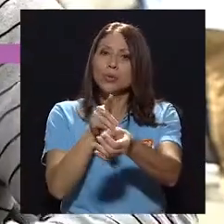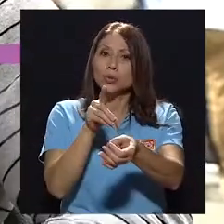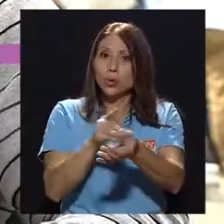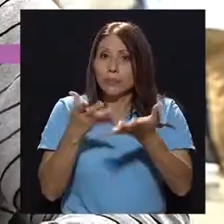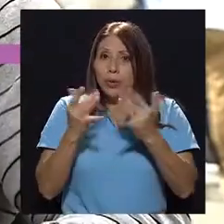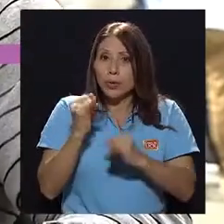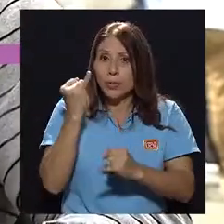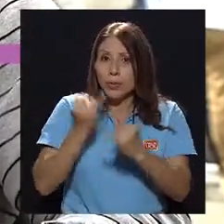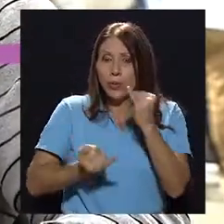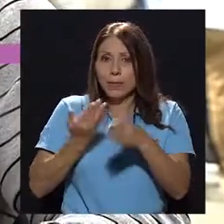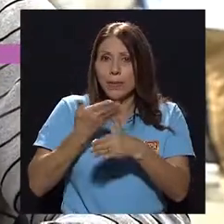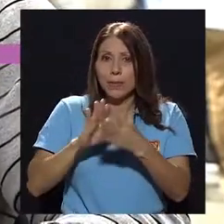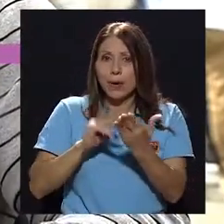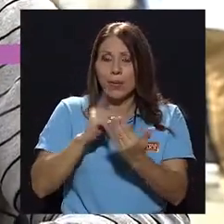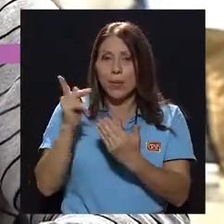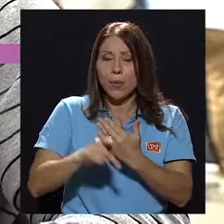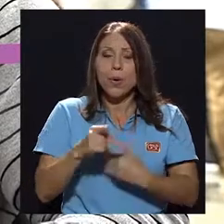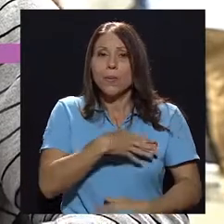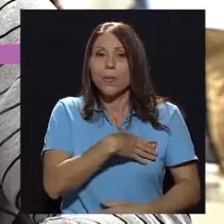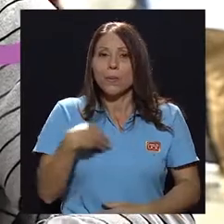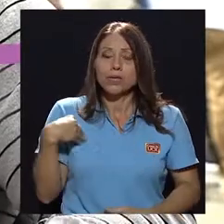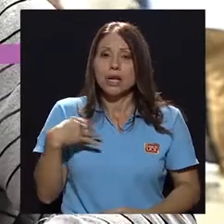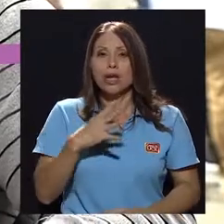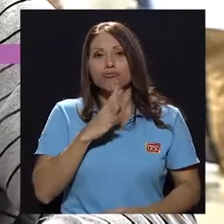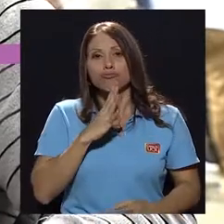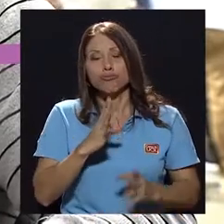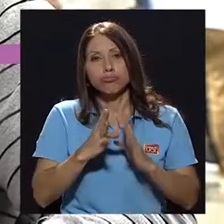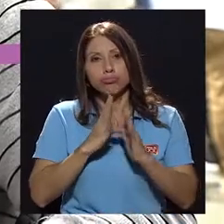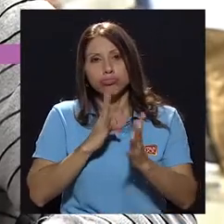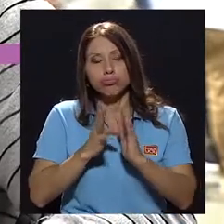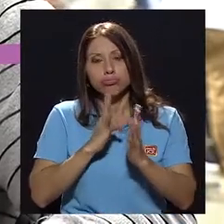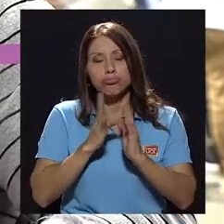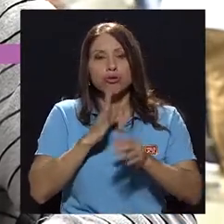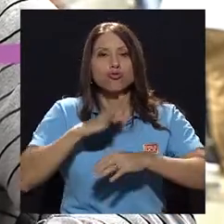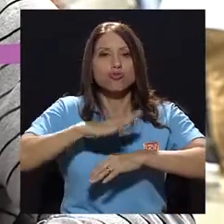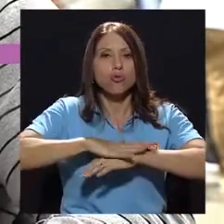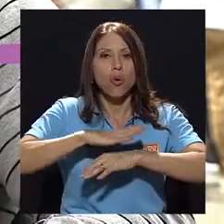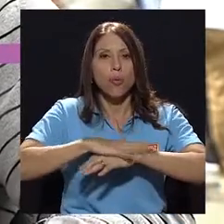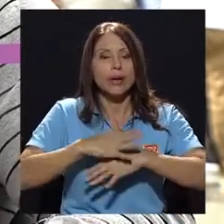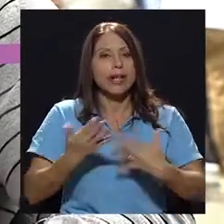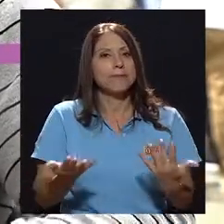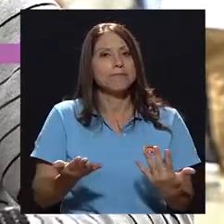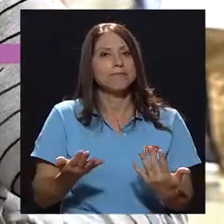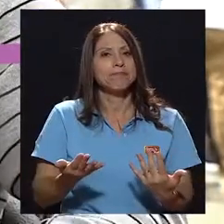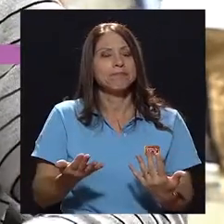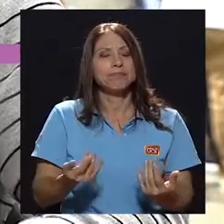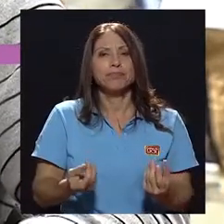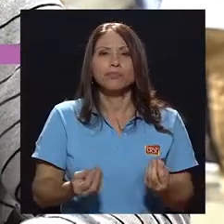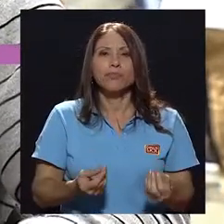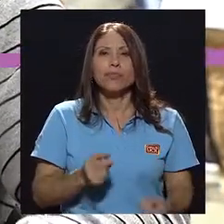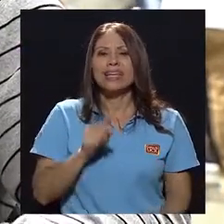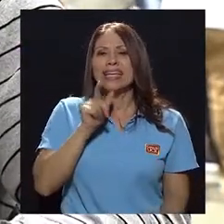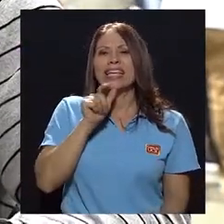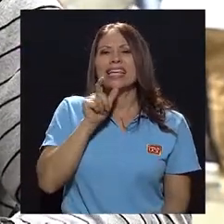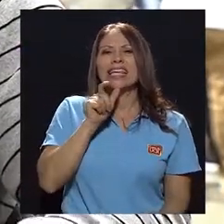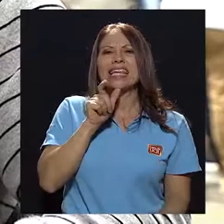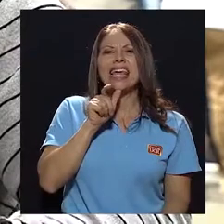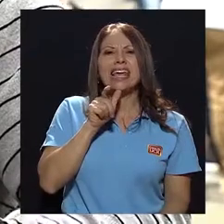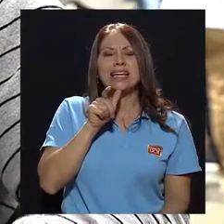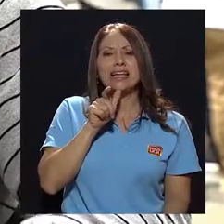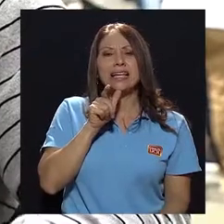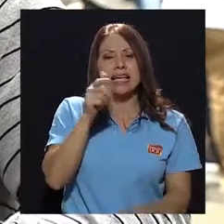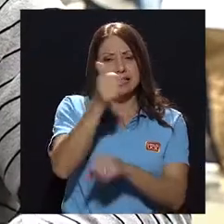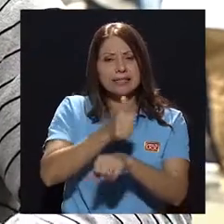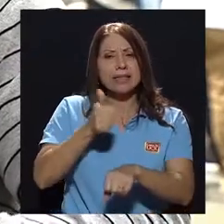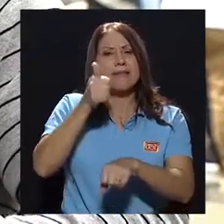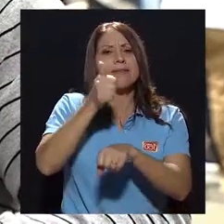último bloque me gustaría que conversáramos sobre quién define los niveles